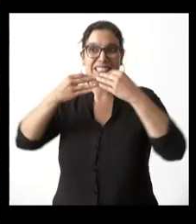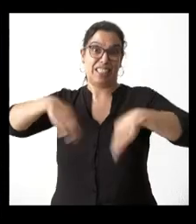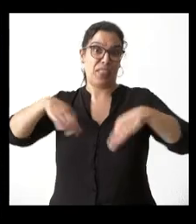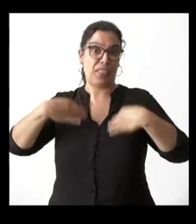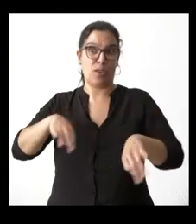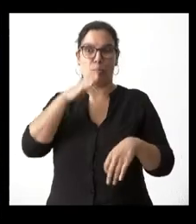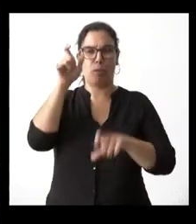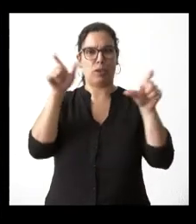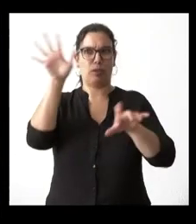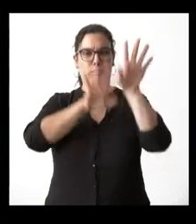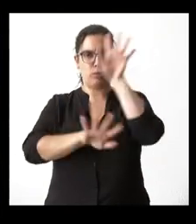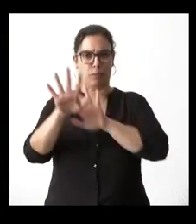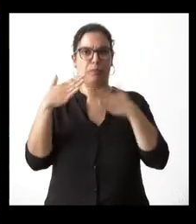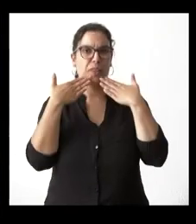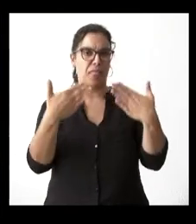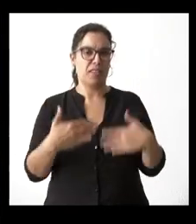la ciudadanía muchas gracias